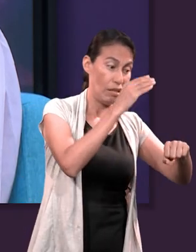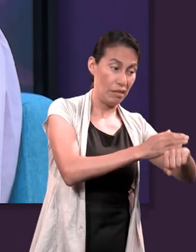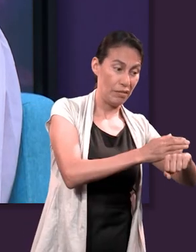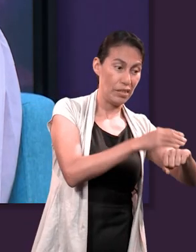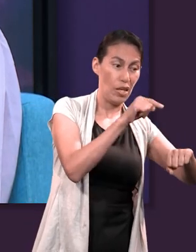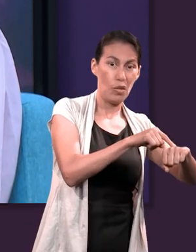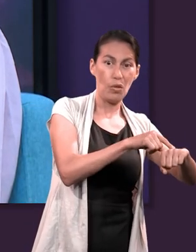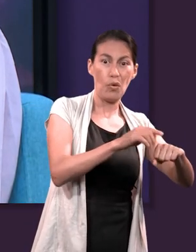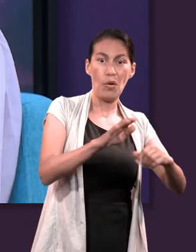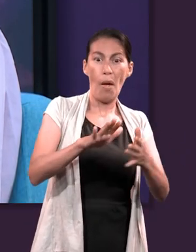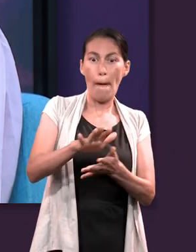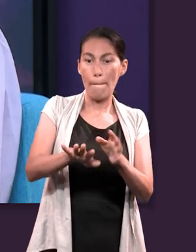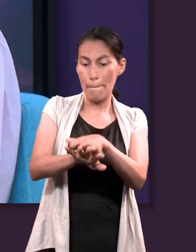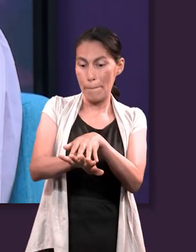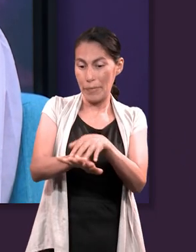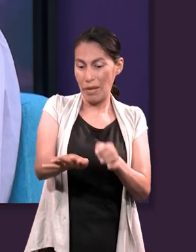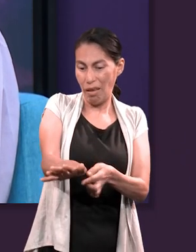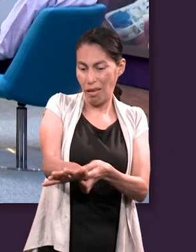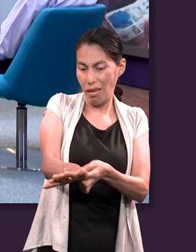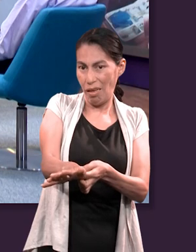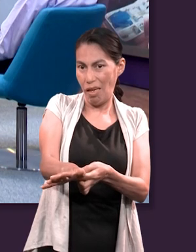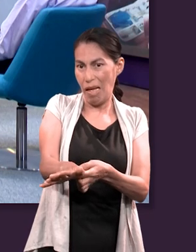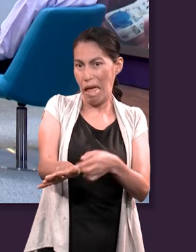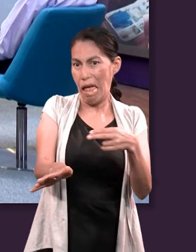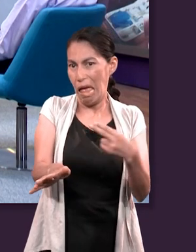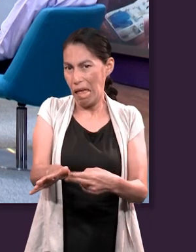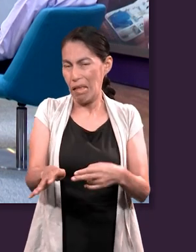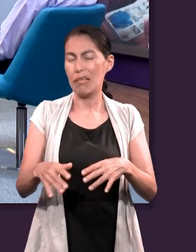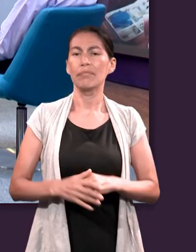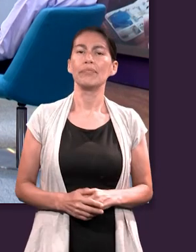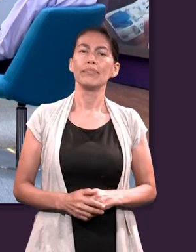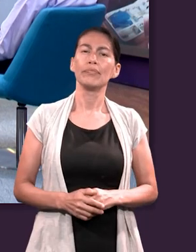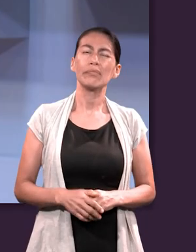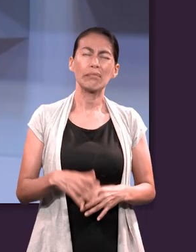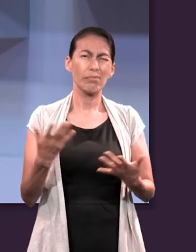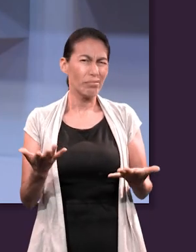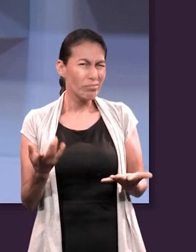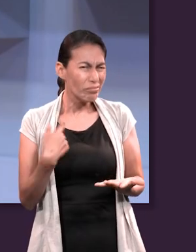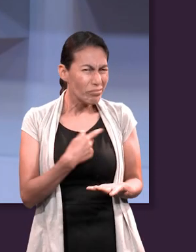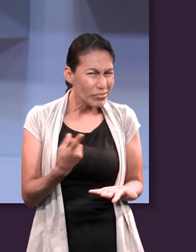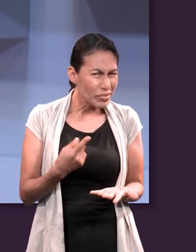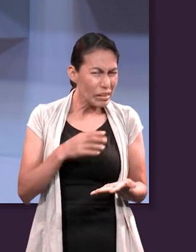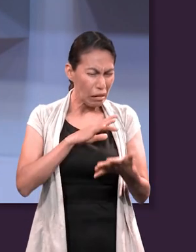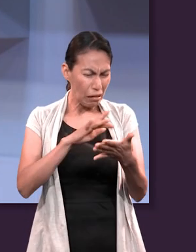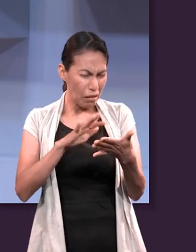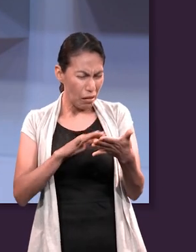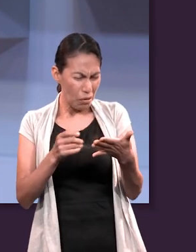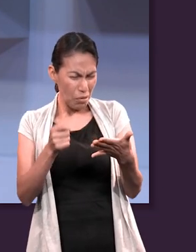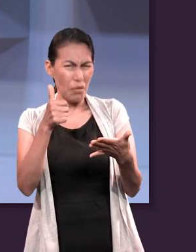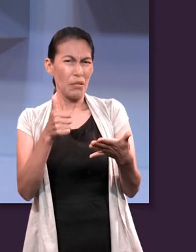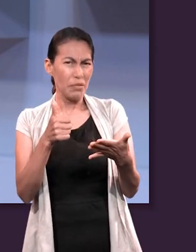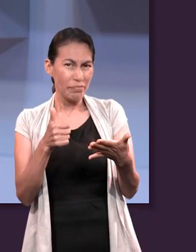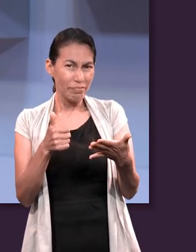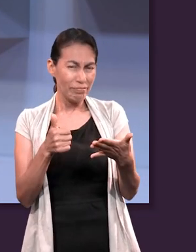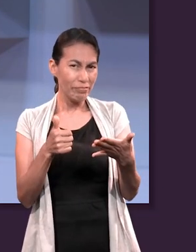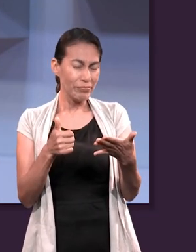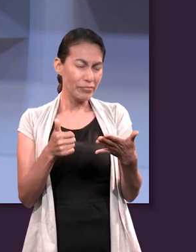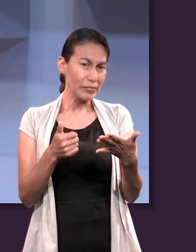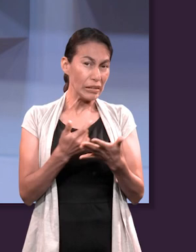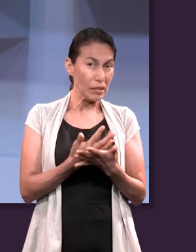herirás en el talón. Aunque al leer por primera vez ese versículo